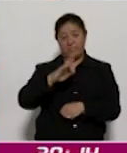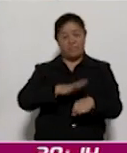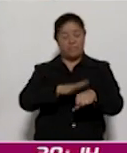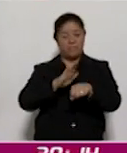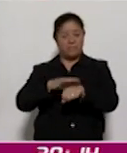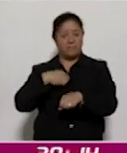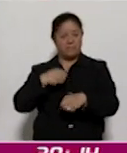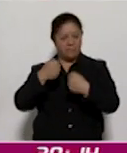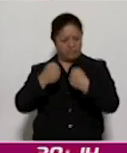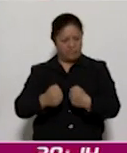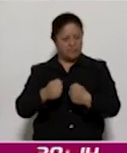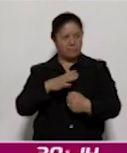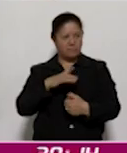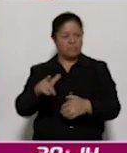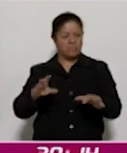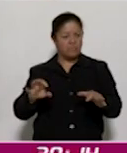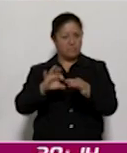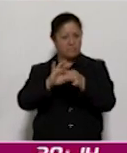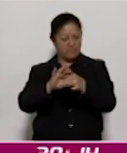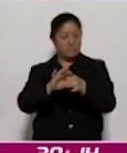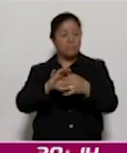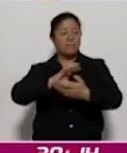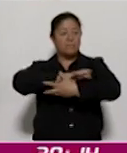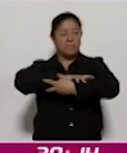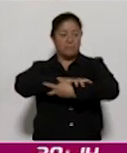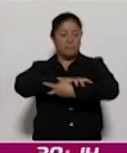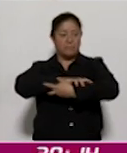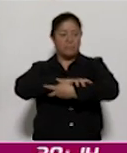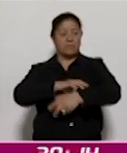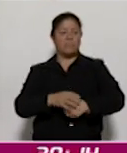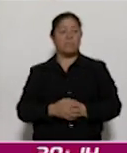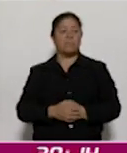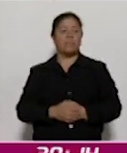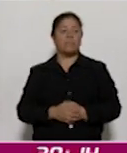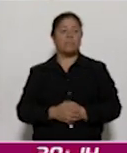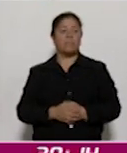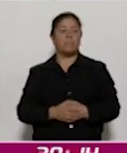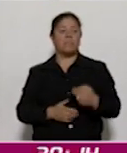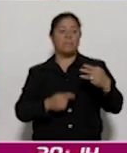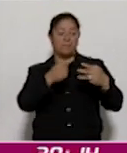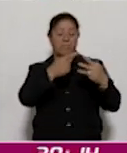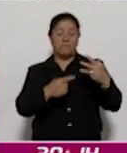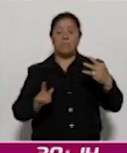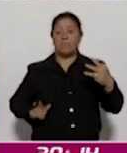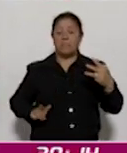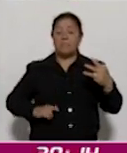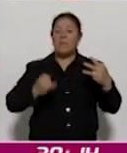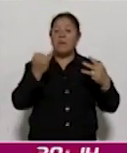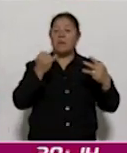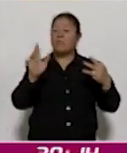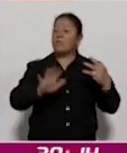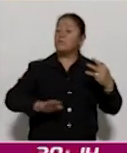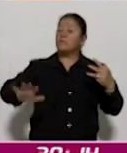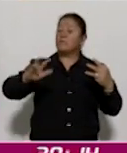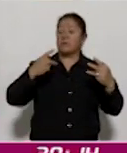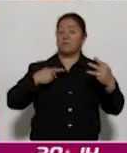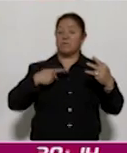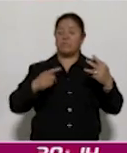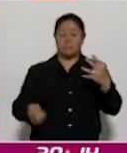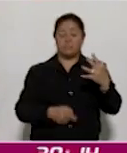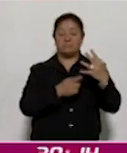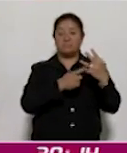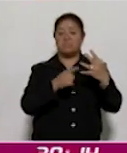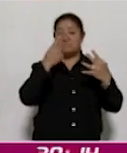estoy segura que estrecharemos lazos de coordinación entre los poderes y también con la ciudadanía para poder avanzar a la